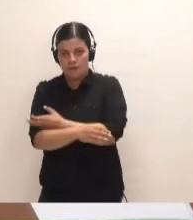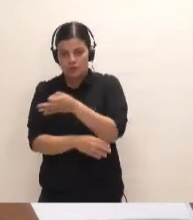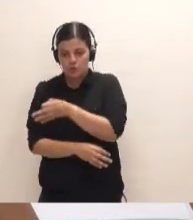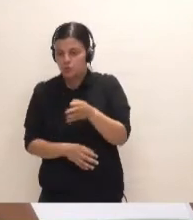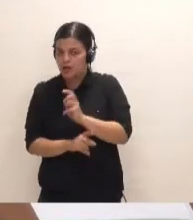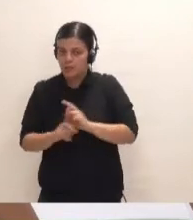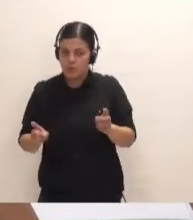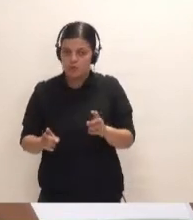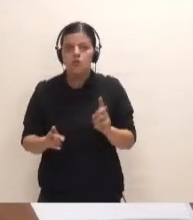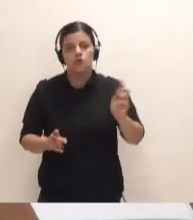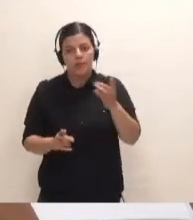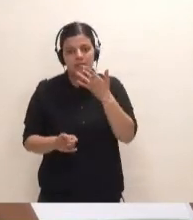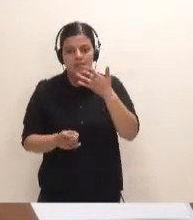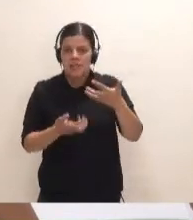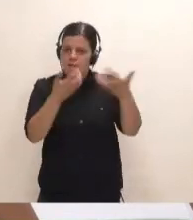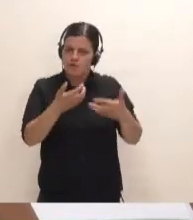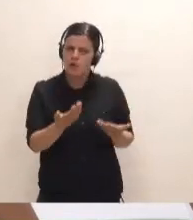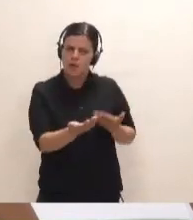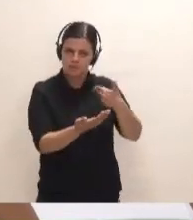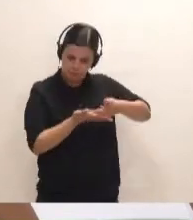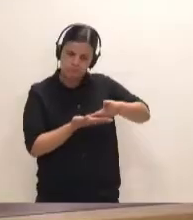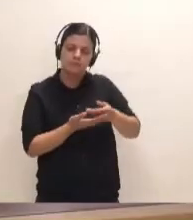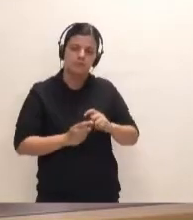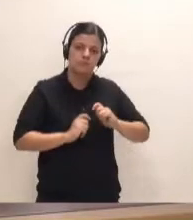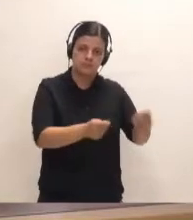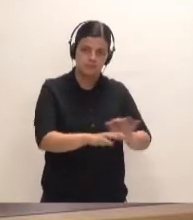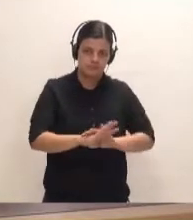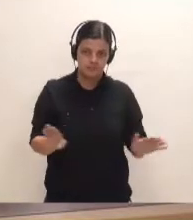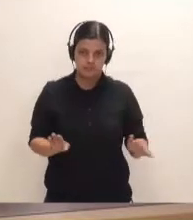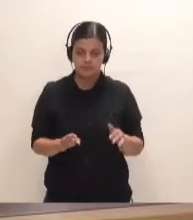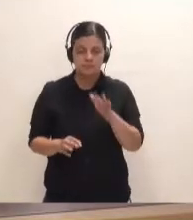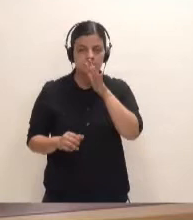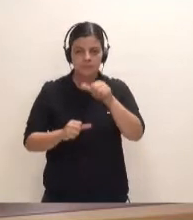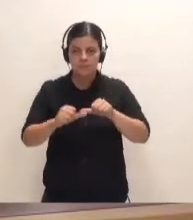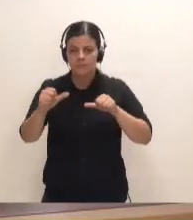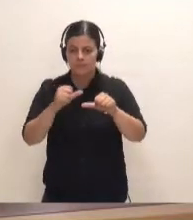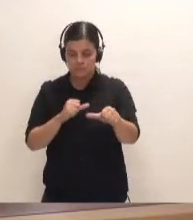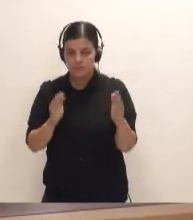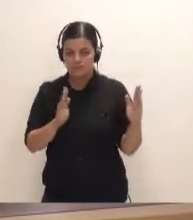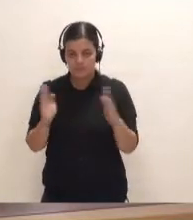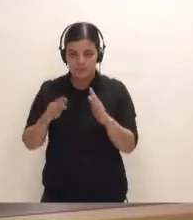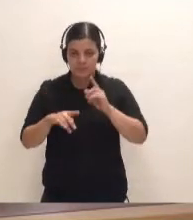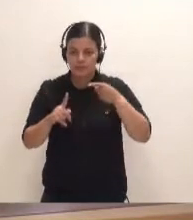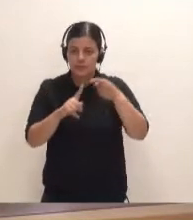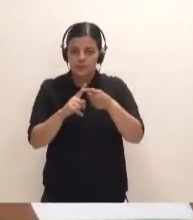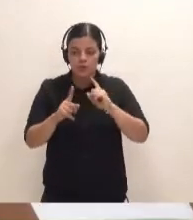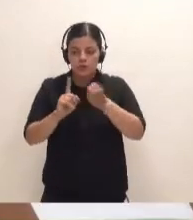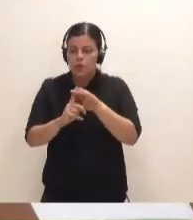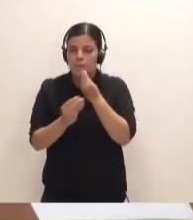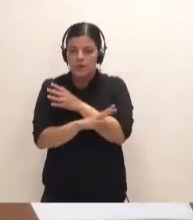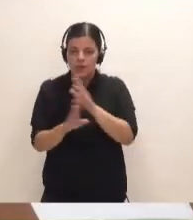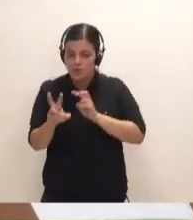soliciten informes pertinentes, y a partir de aquí se abre un periodo para analizar las mejores soluciones,